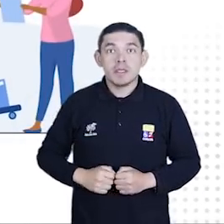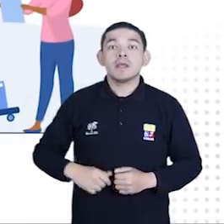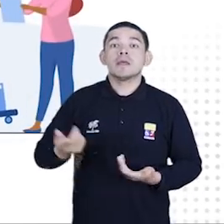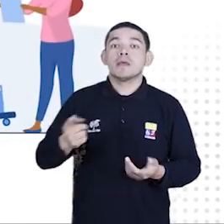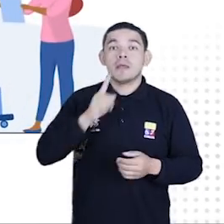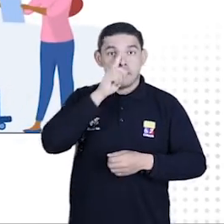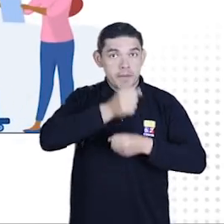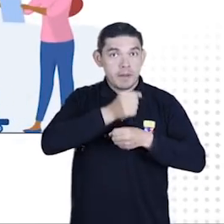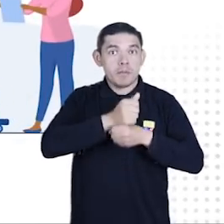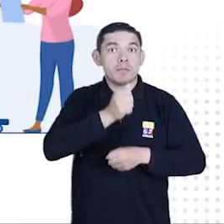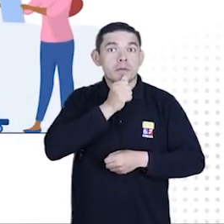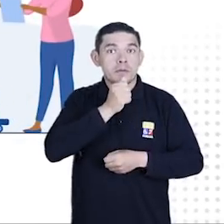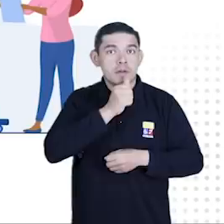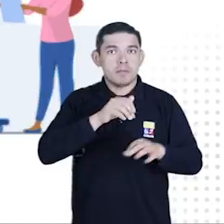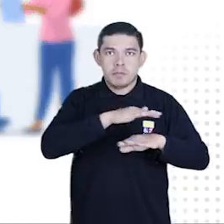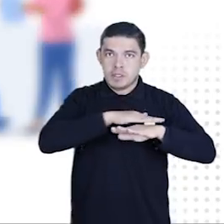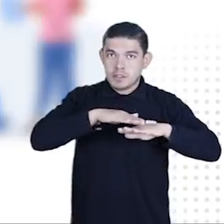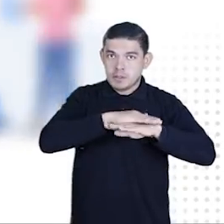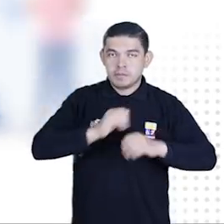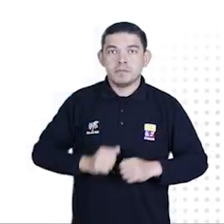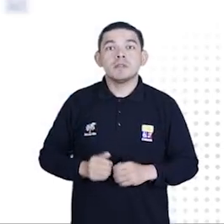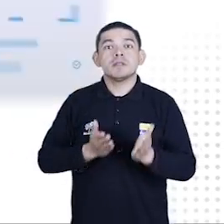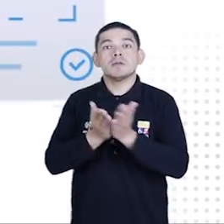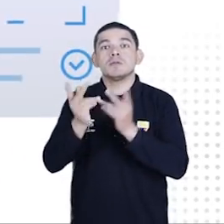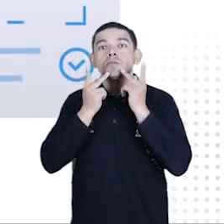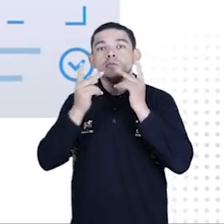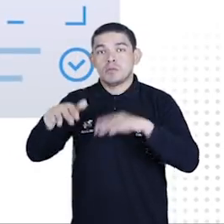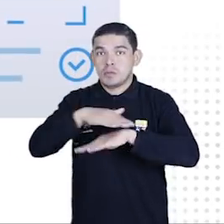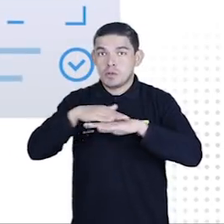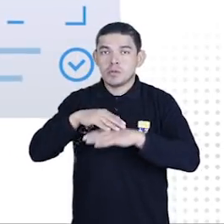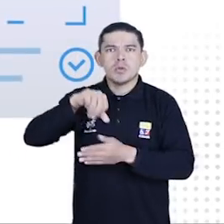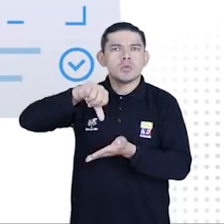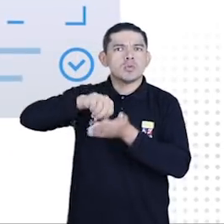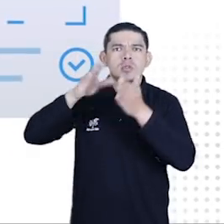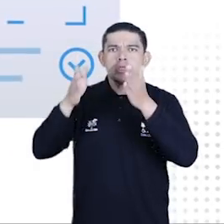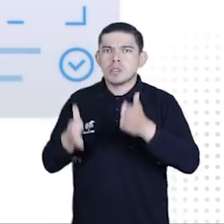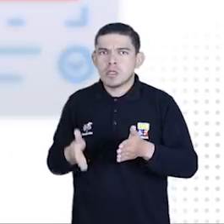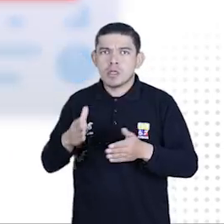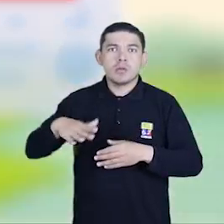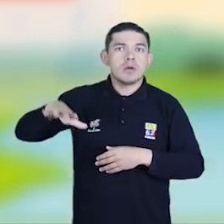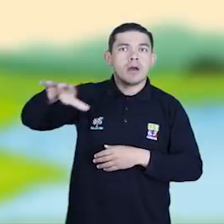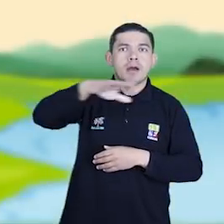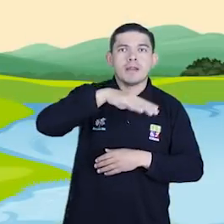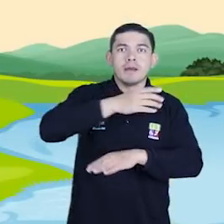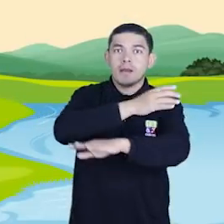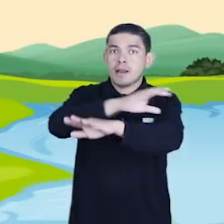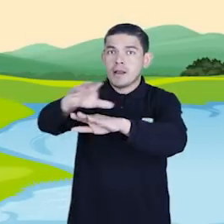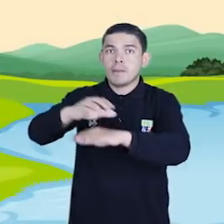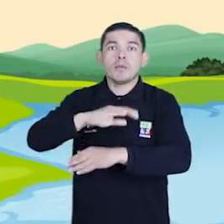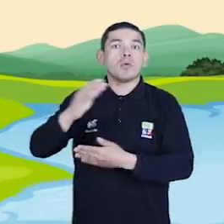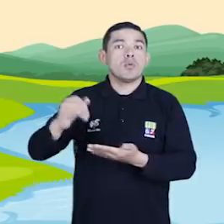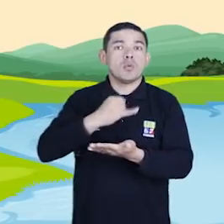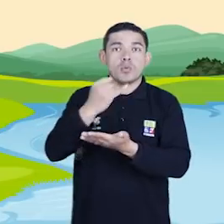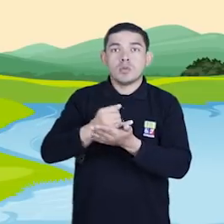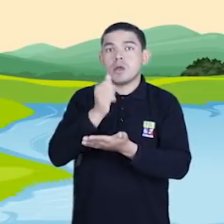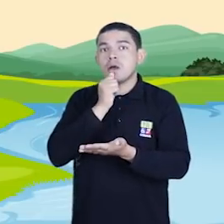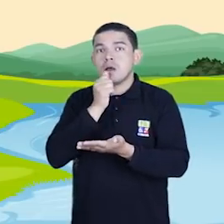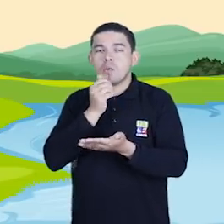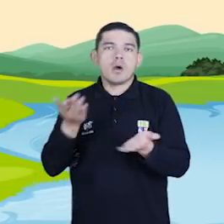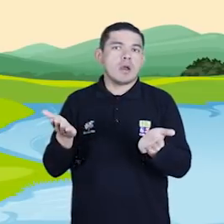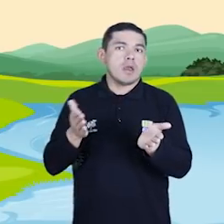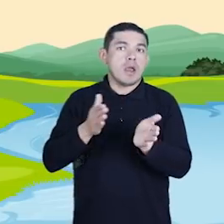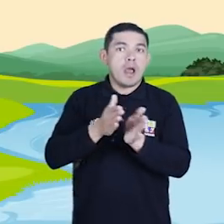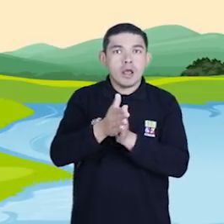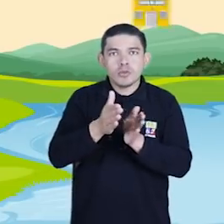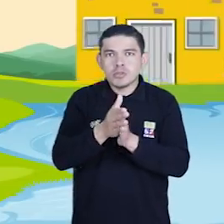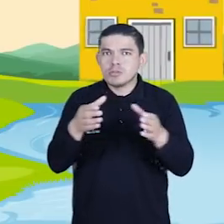privados bachilleres. Servidores públicos bachilleres. Ciudadanas y ciudadanos residentes en